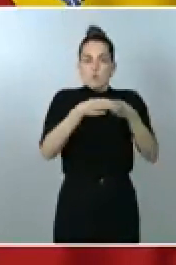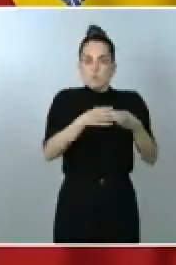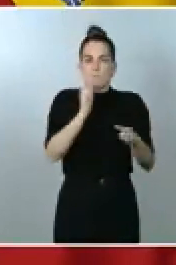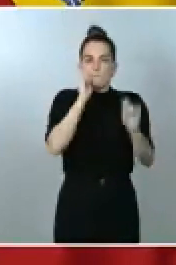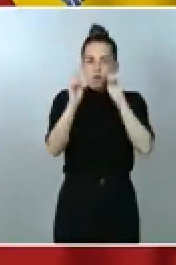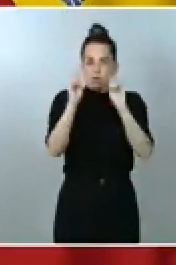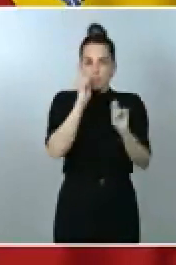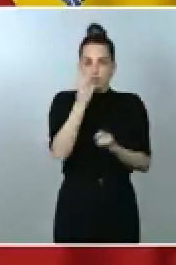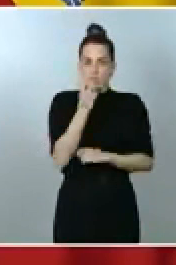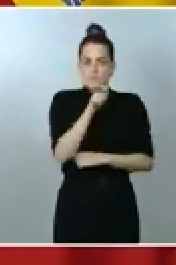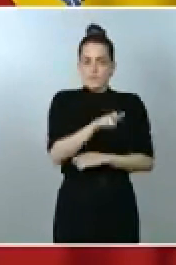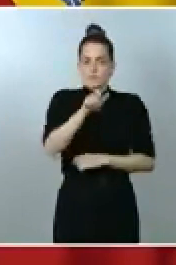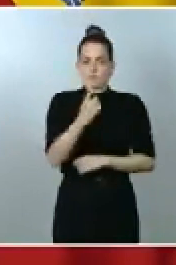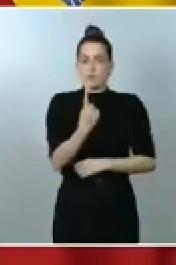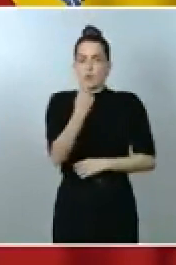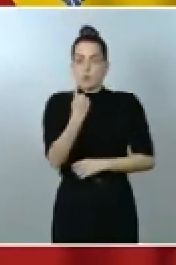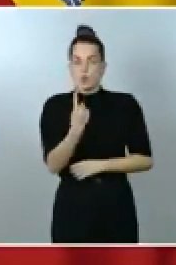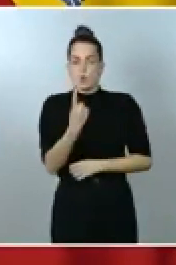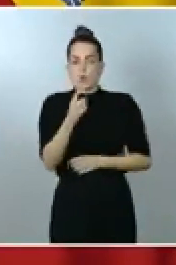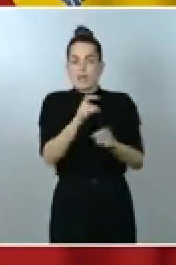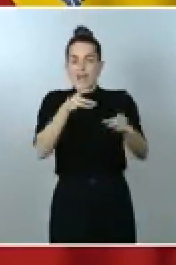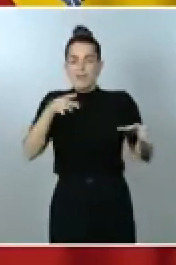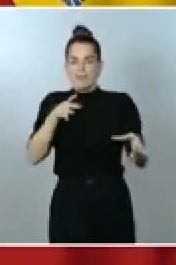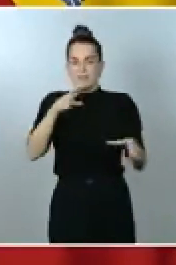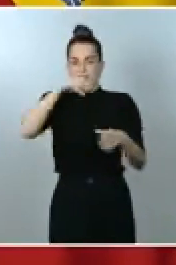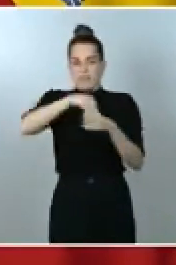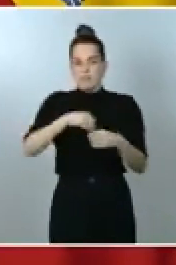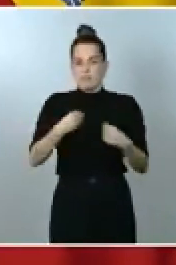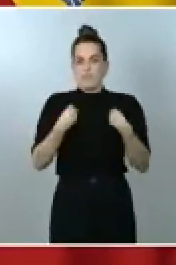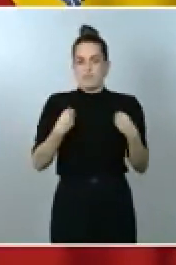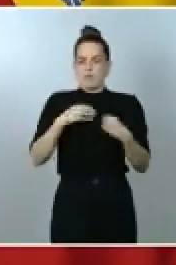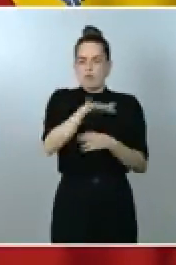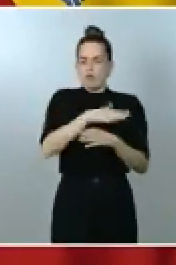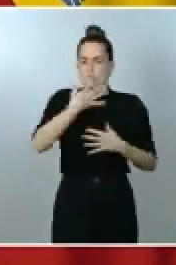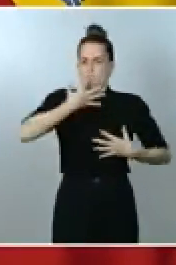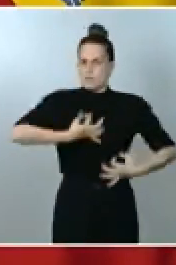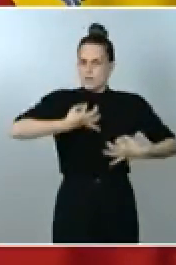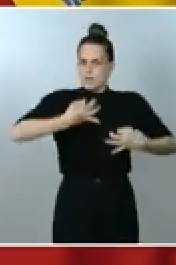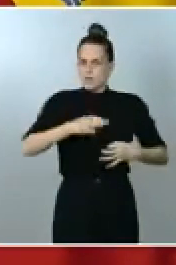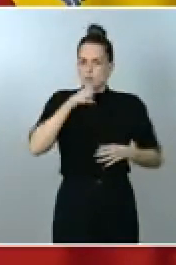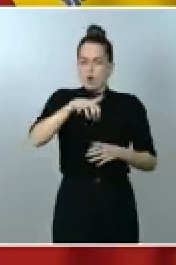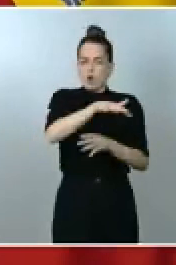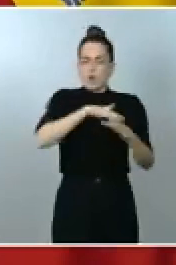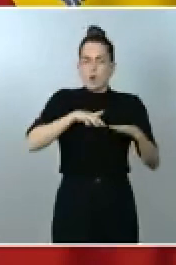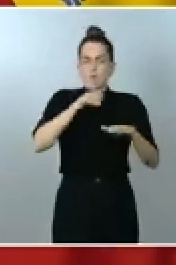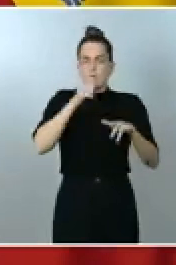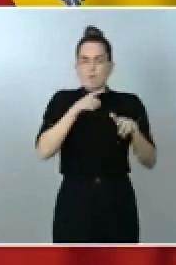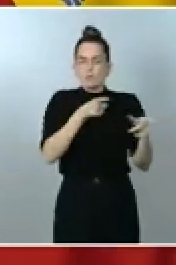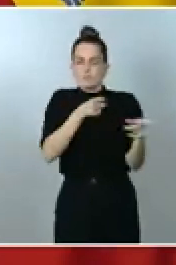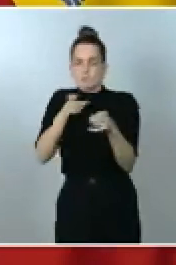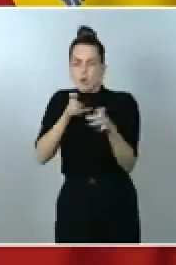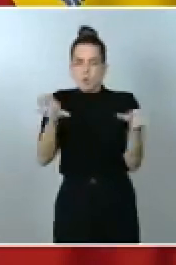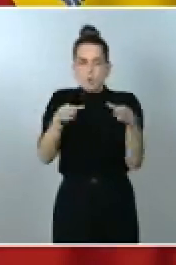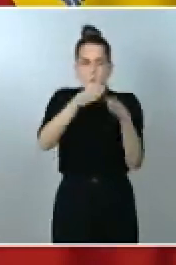ciudadano irlandés. Esta es una zona peligrosa por ser campo de operación habitual de grupos terroristas, de furtivos,